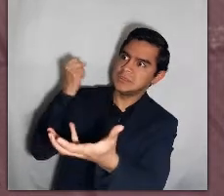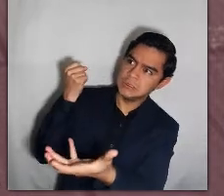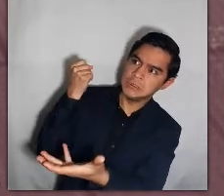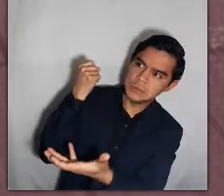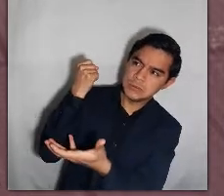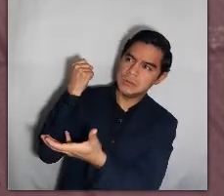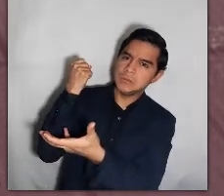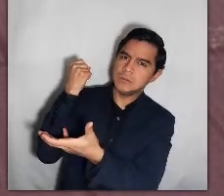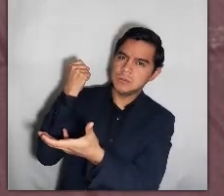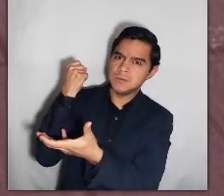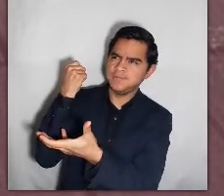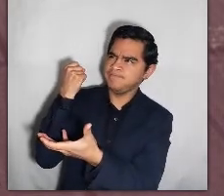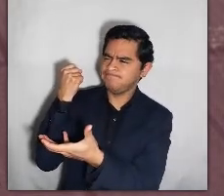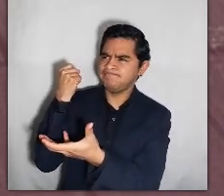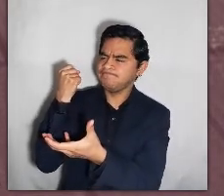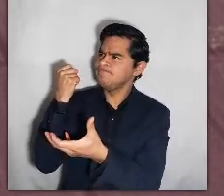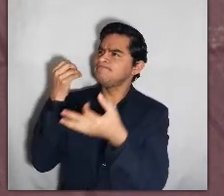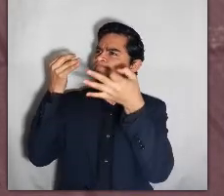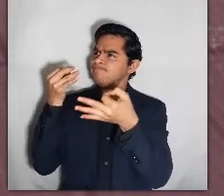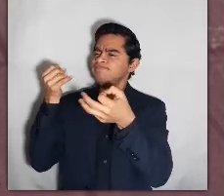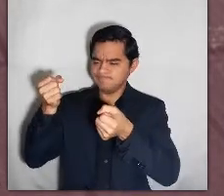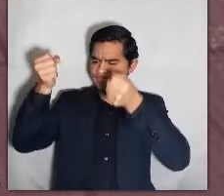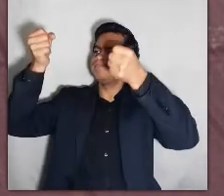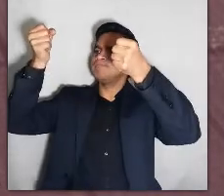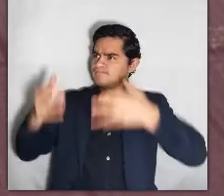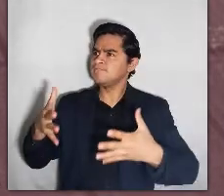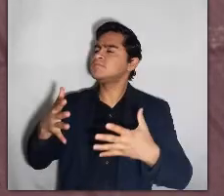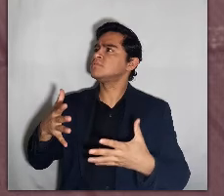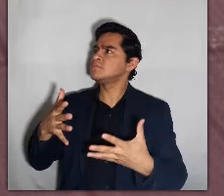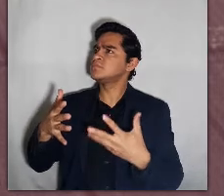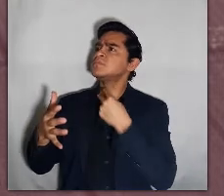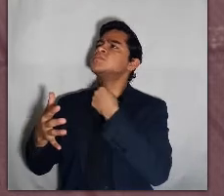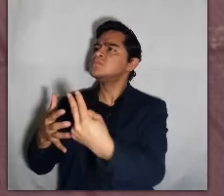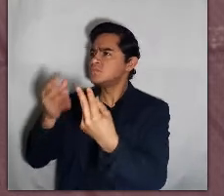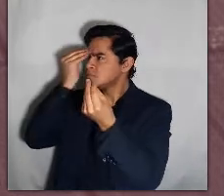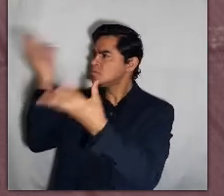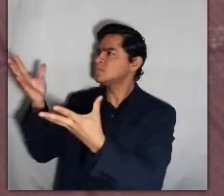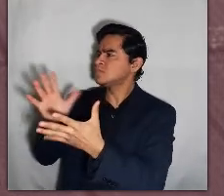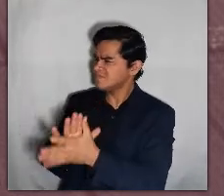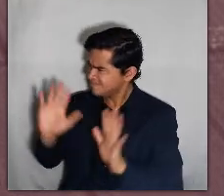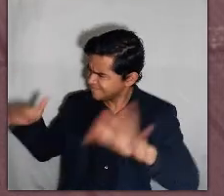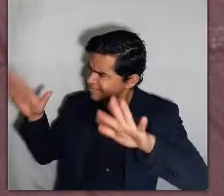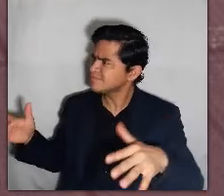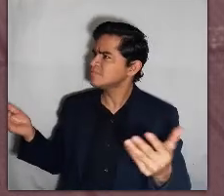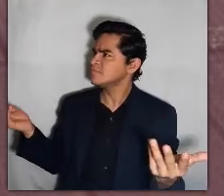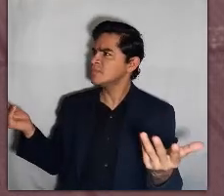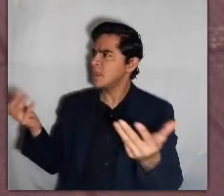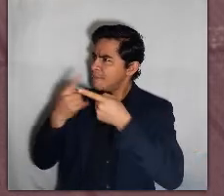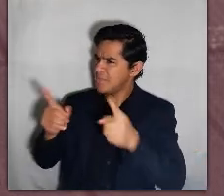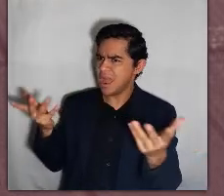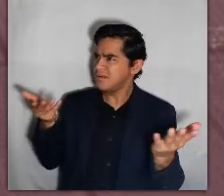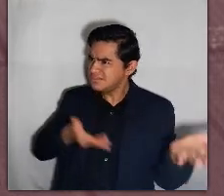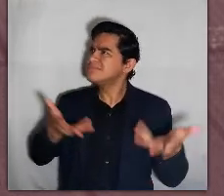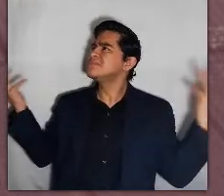de todas las cosas que compraba y cómo lo hacía cargar. Con firmeza decidió soltar las cosas y con voz tajante